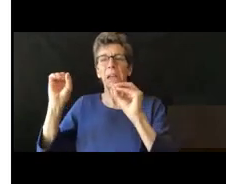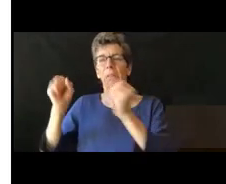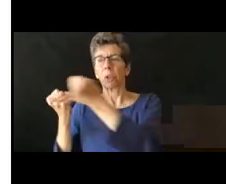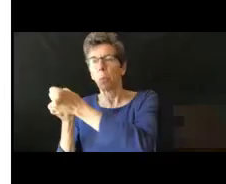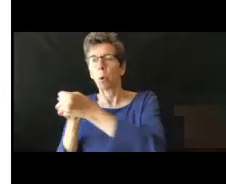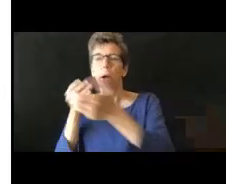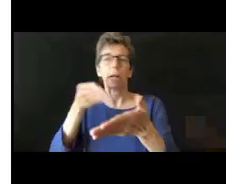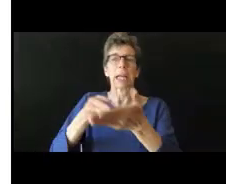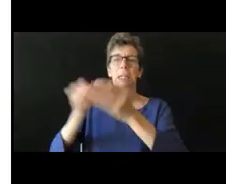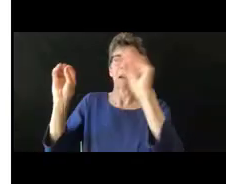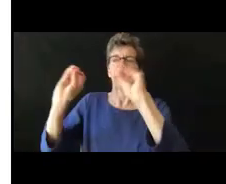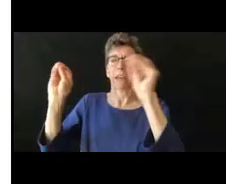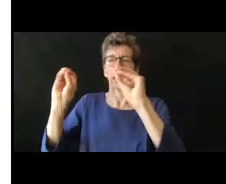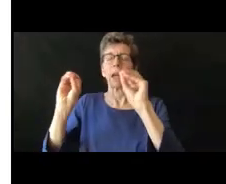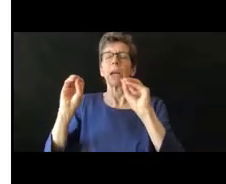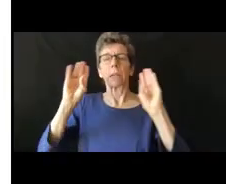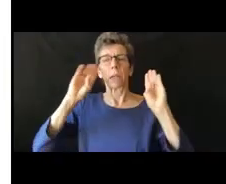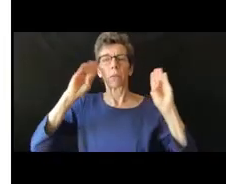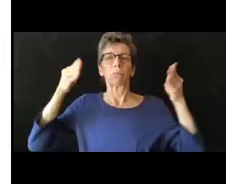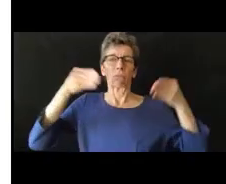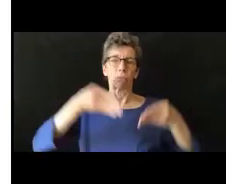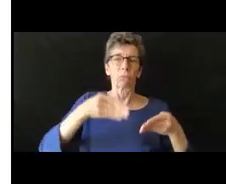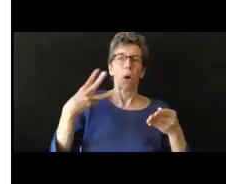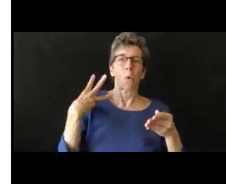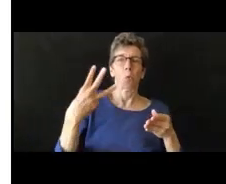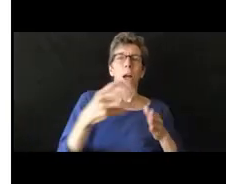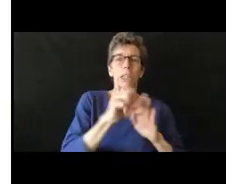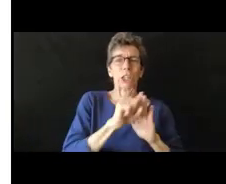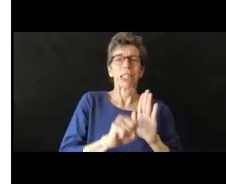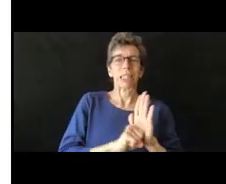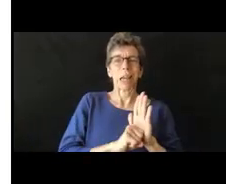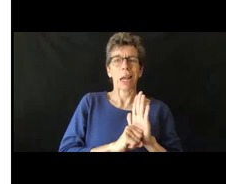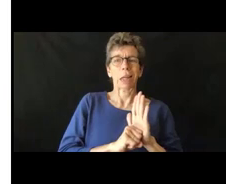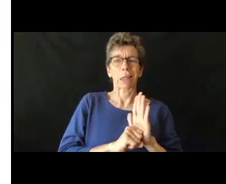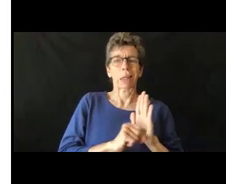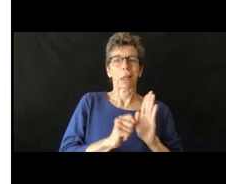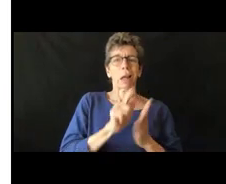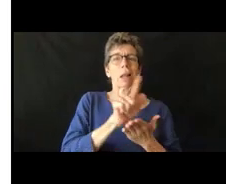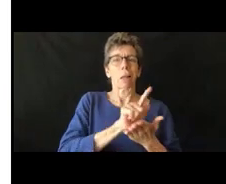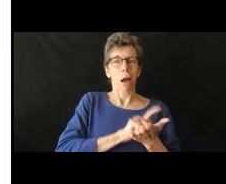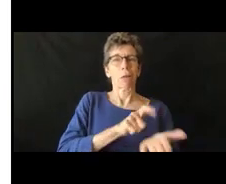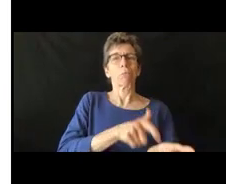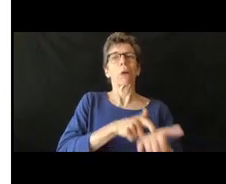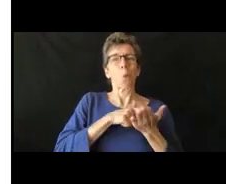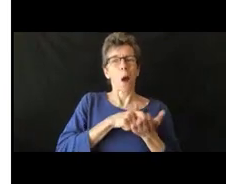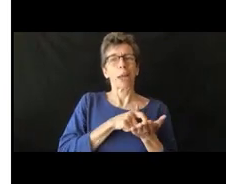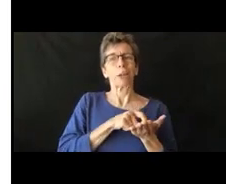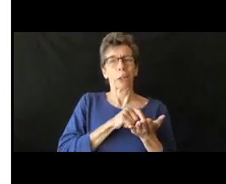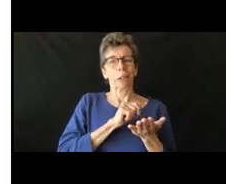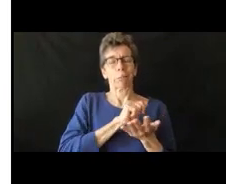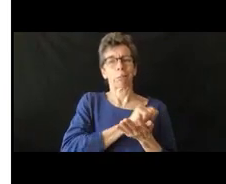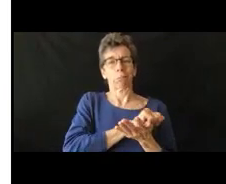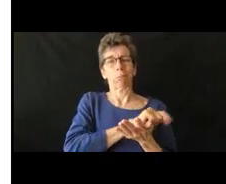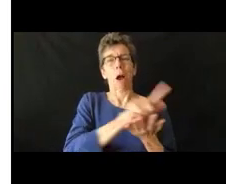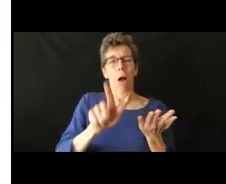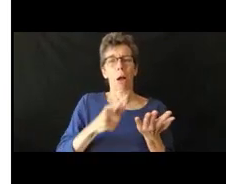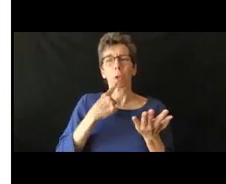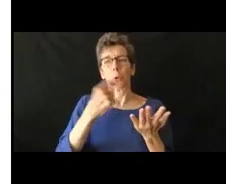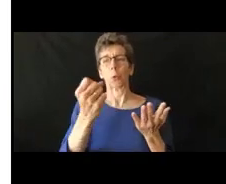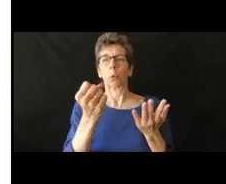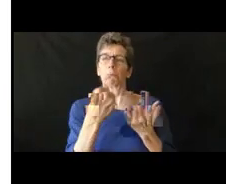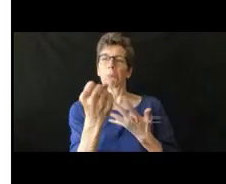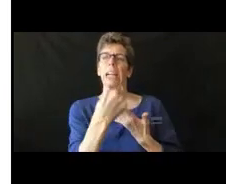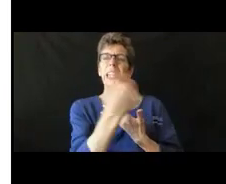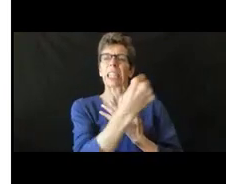de ustedes y el distrito escolar pero si dicen que no entonces bajo ley estatal es ilegal grabar la